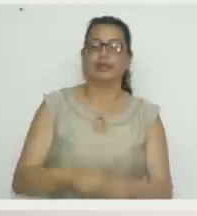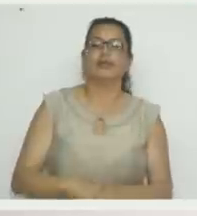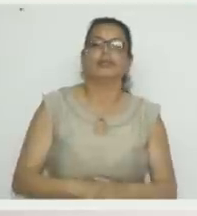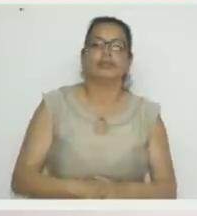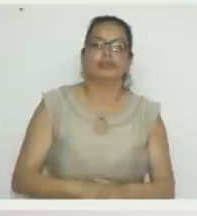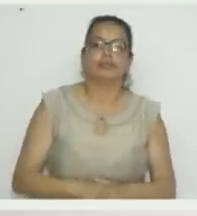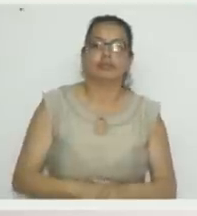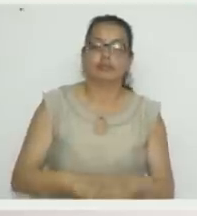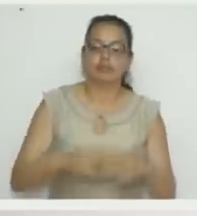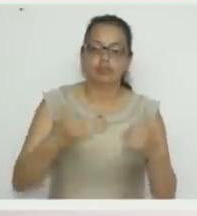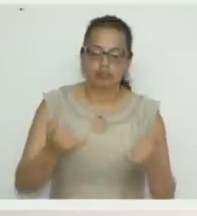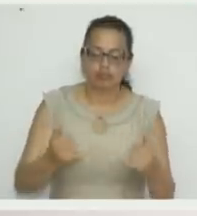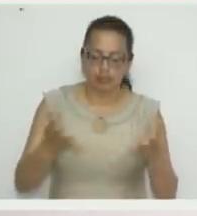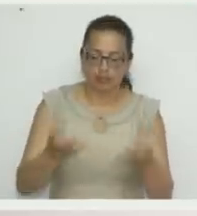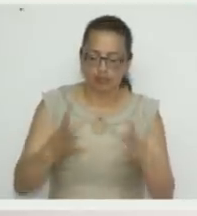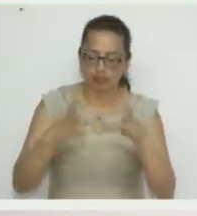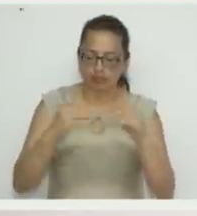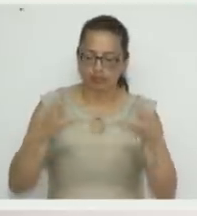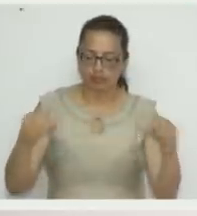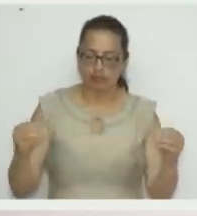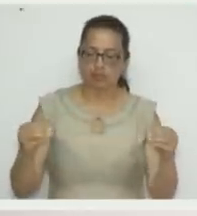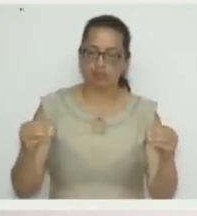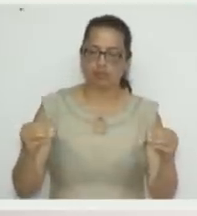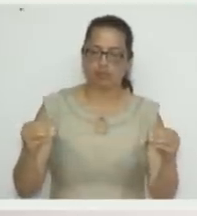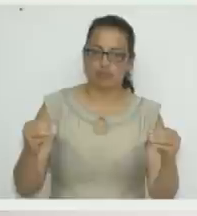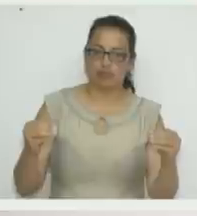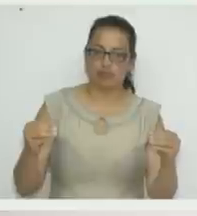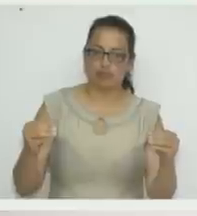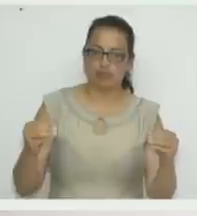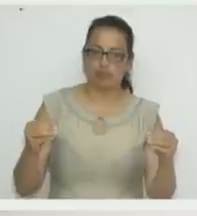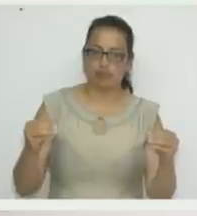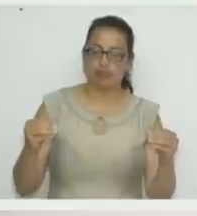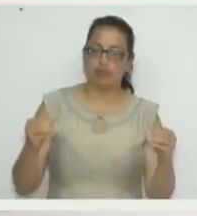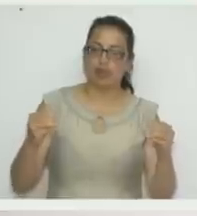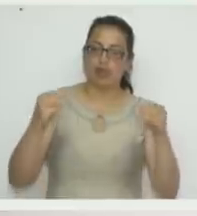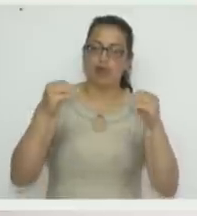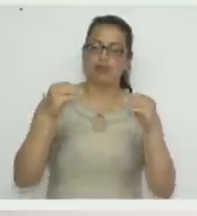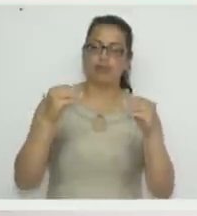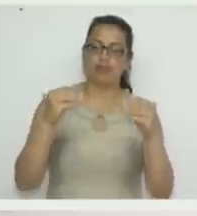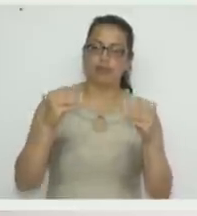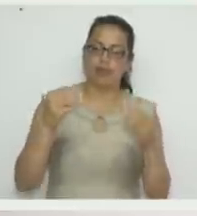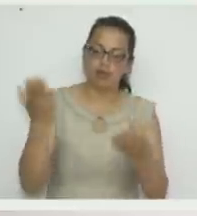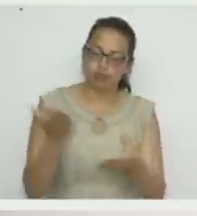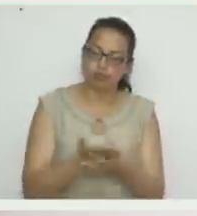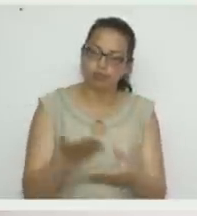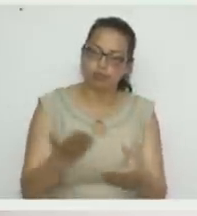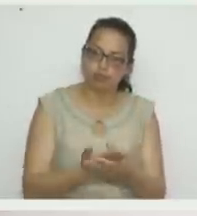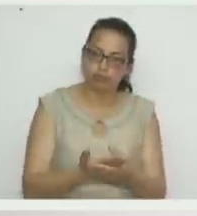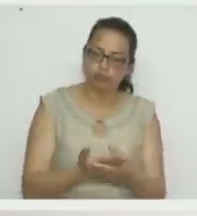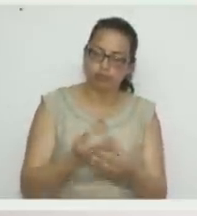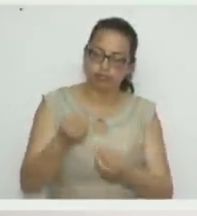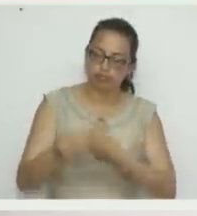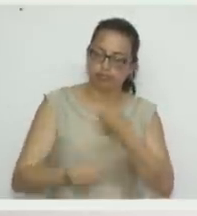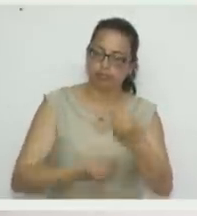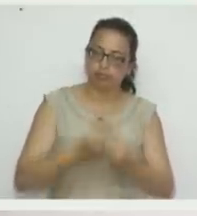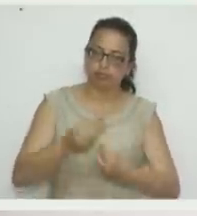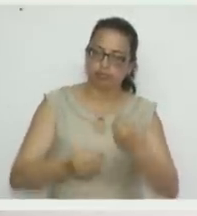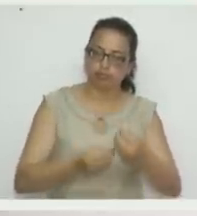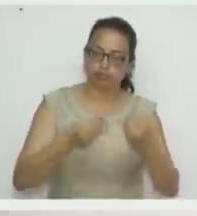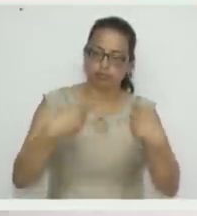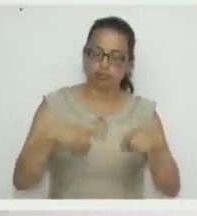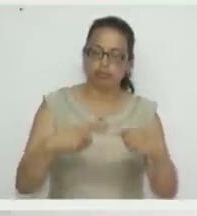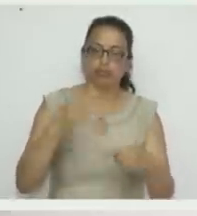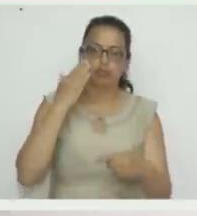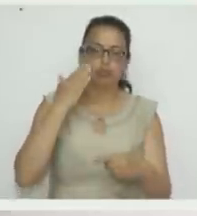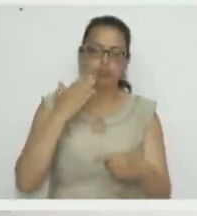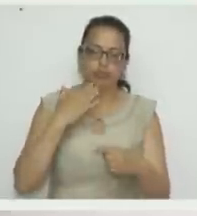estamos hablando. Son sobres que podemos también elaborar para, digamos, para una lluvia de sobres cuando nos inviten a